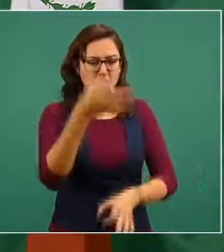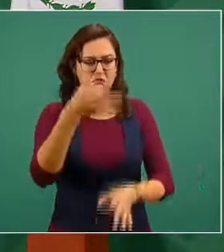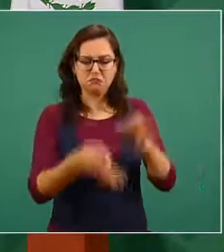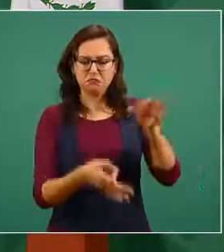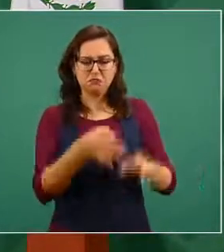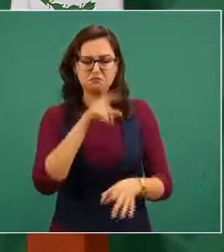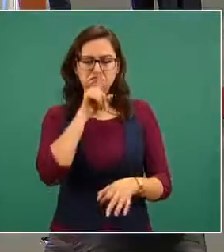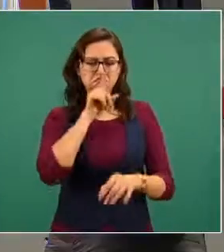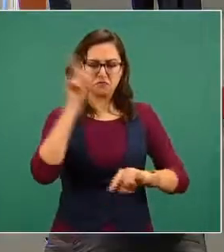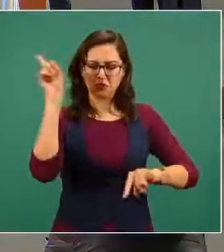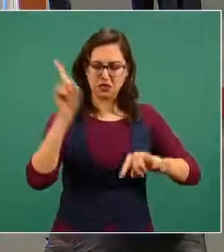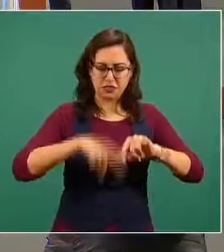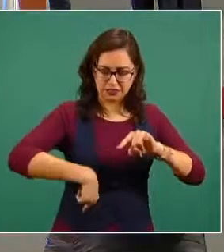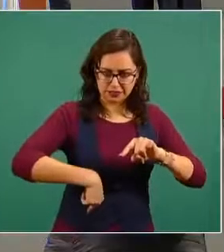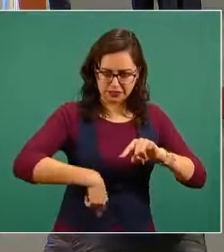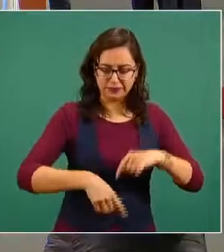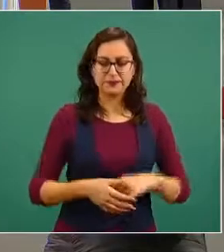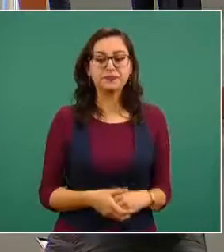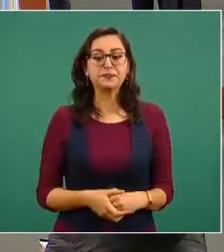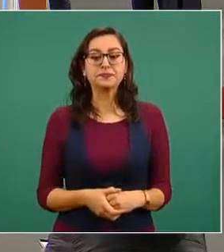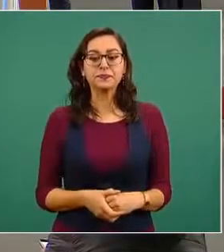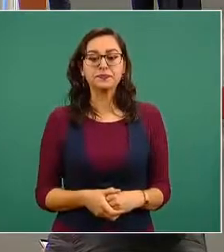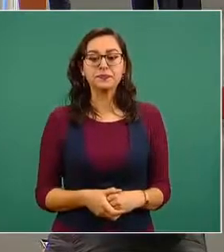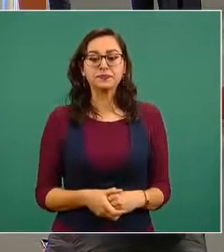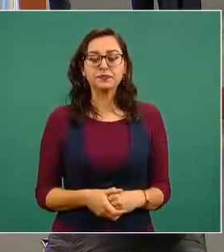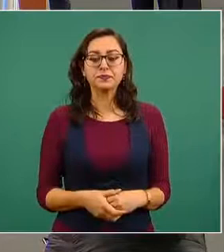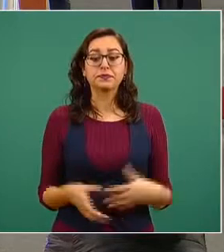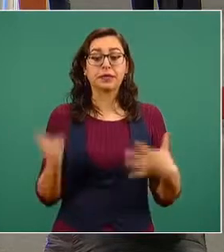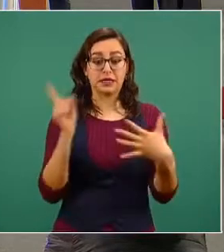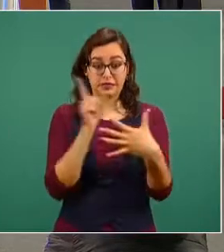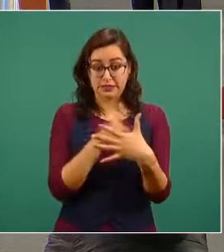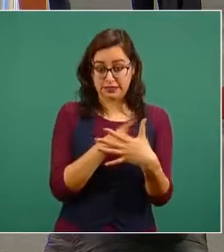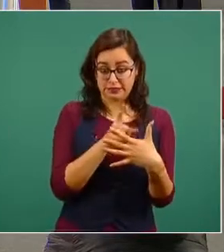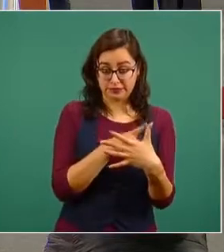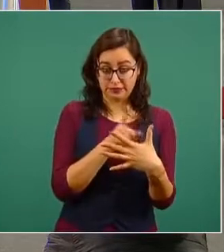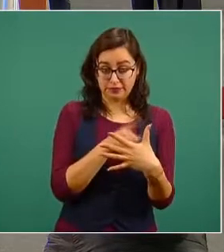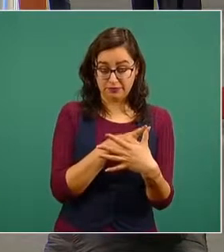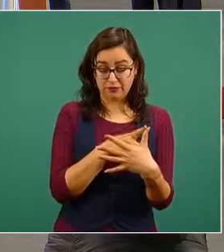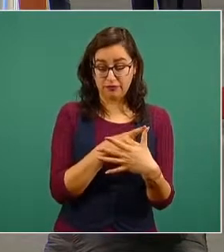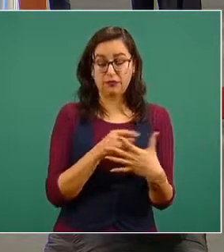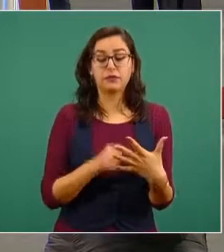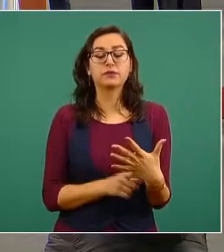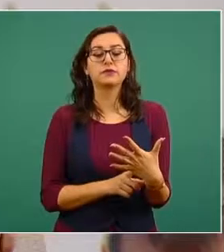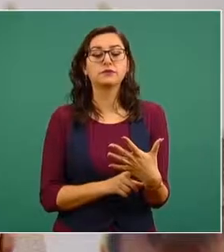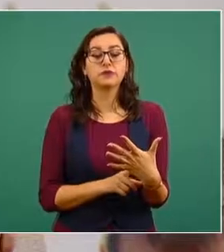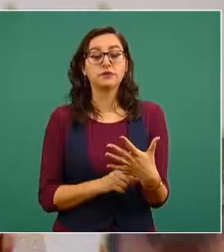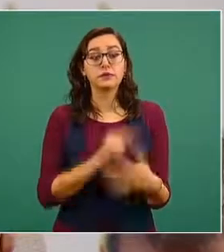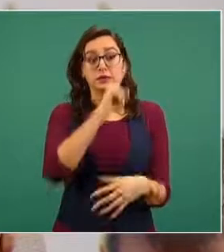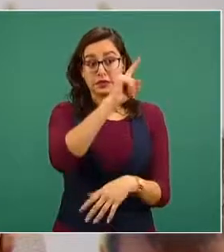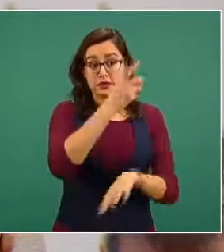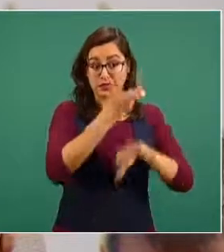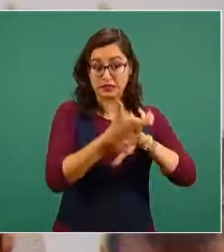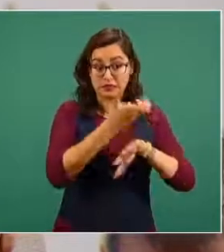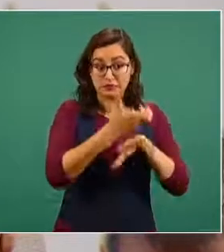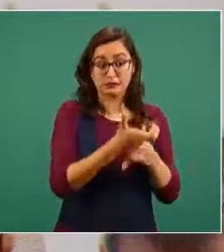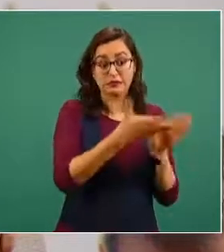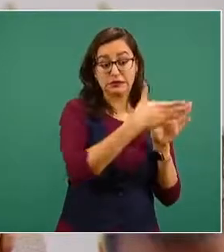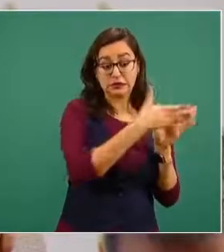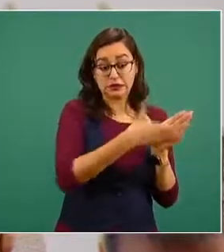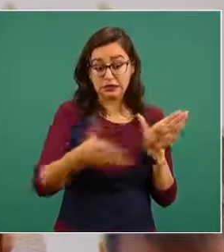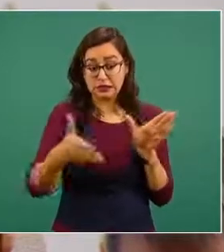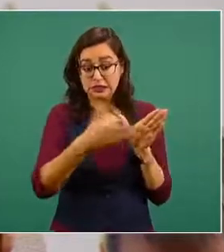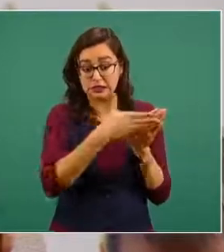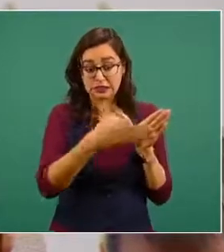Cinco, durante el lapso de su detención y después de haber sido ya